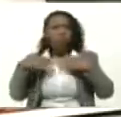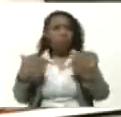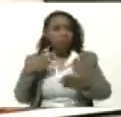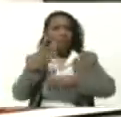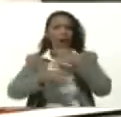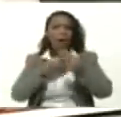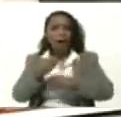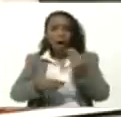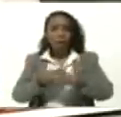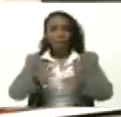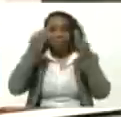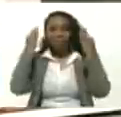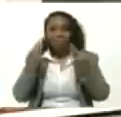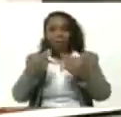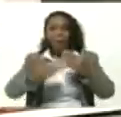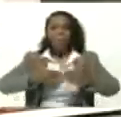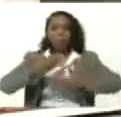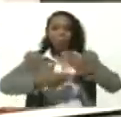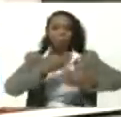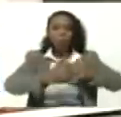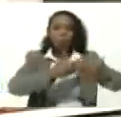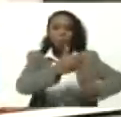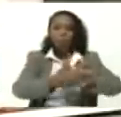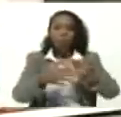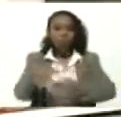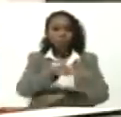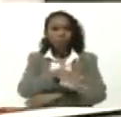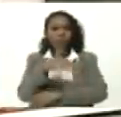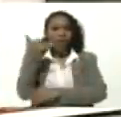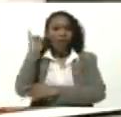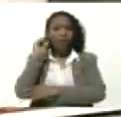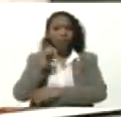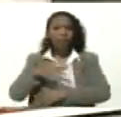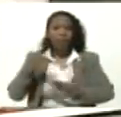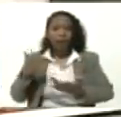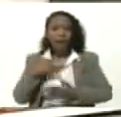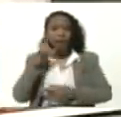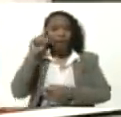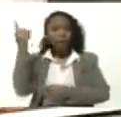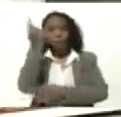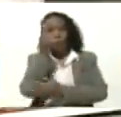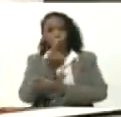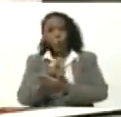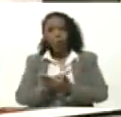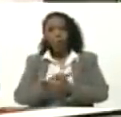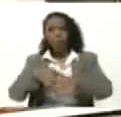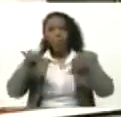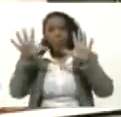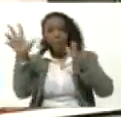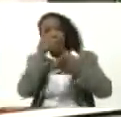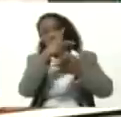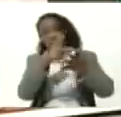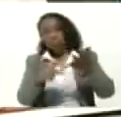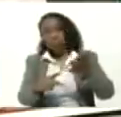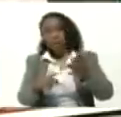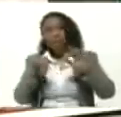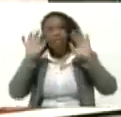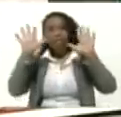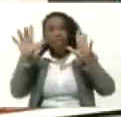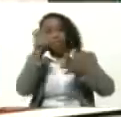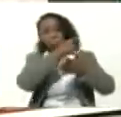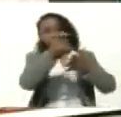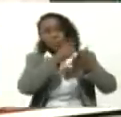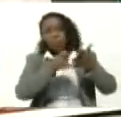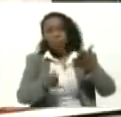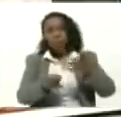Seguro Y progresivo Donde Tenemos Pues el Diseño De Diez Vértices Diez Vértices